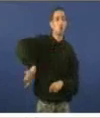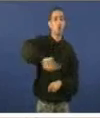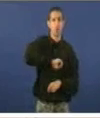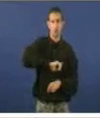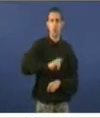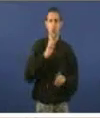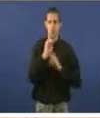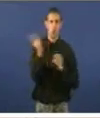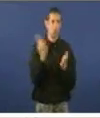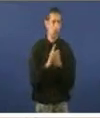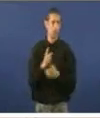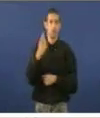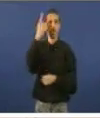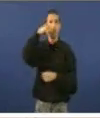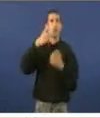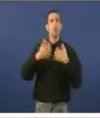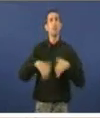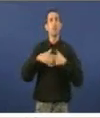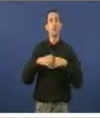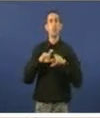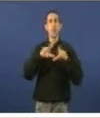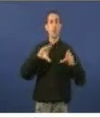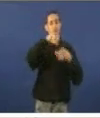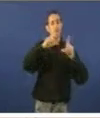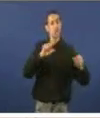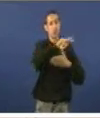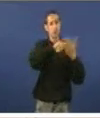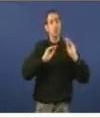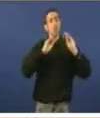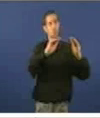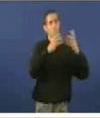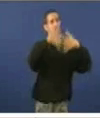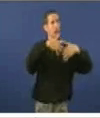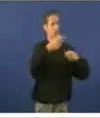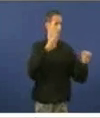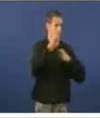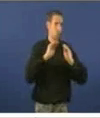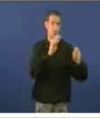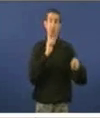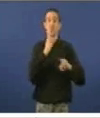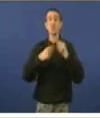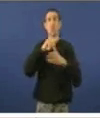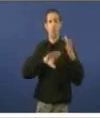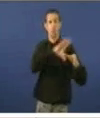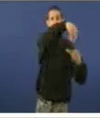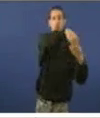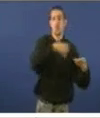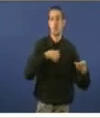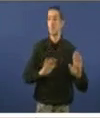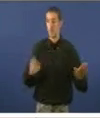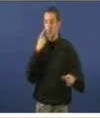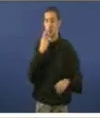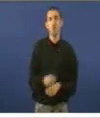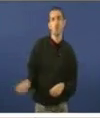lle volvo a decir, o funcionamento da compañía ten os seus propios mecanismos de control e a Asunta de Galicia non se inmiscuye. Pero, mire, volvo a